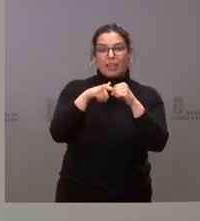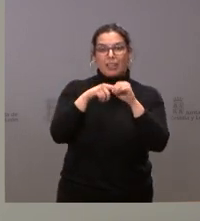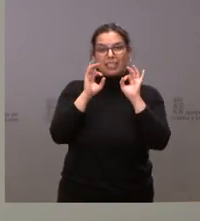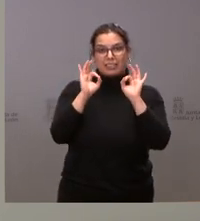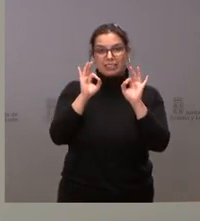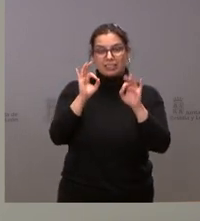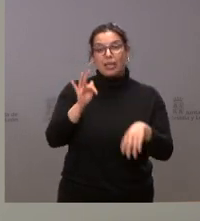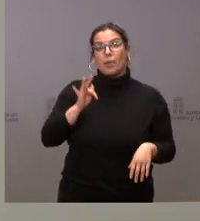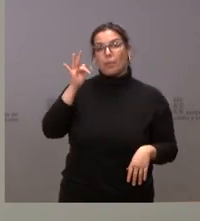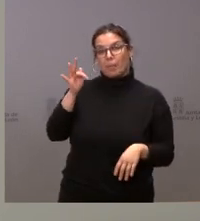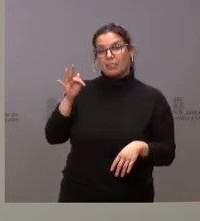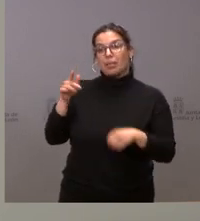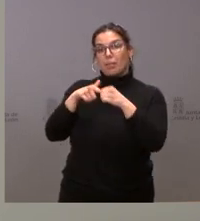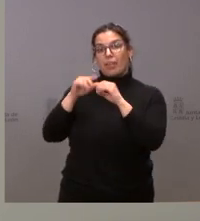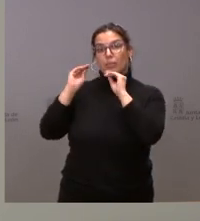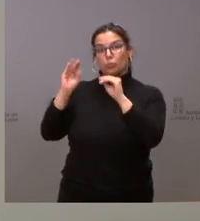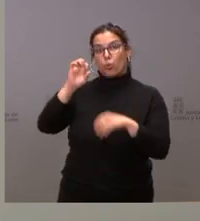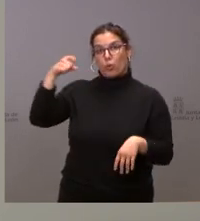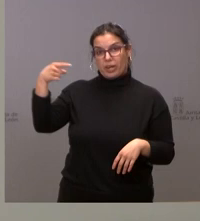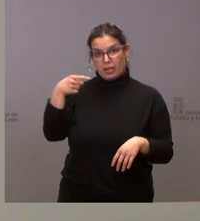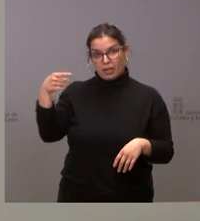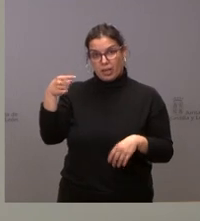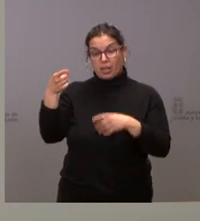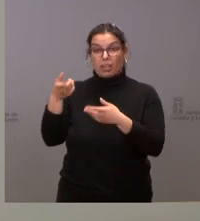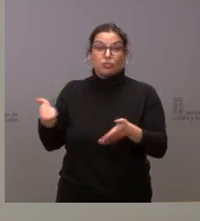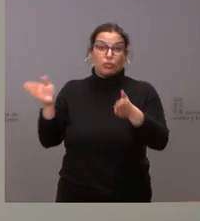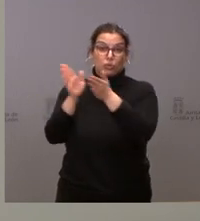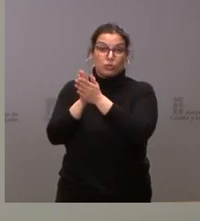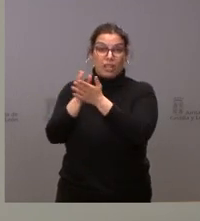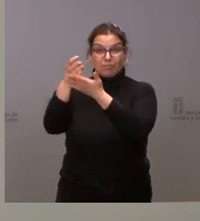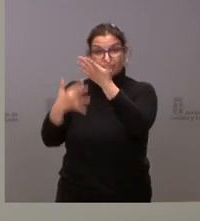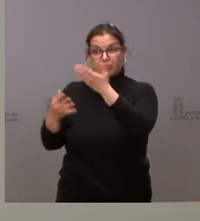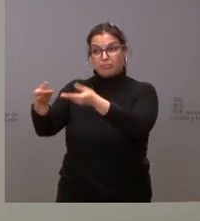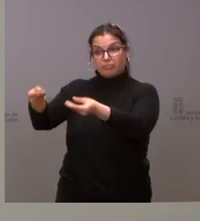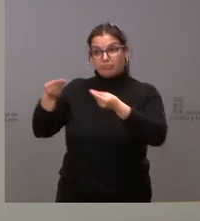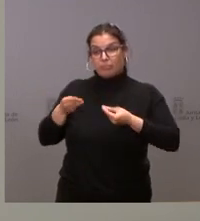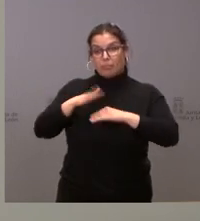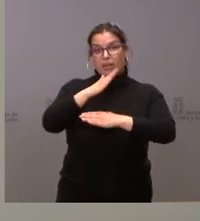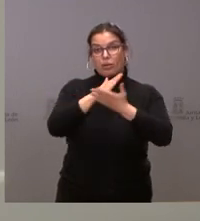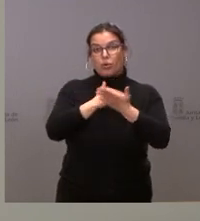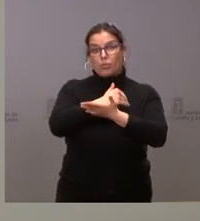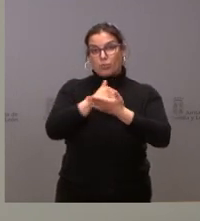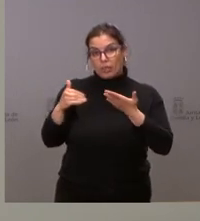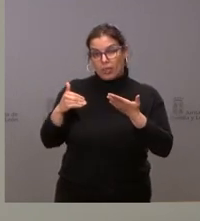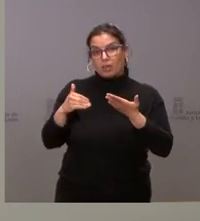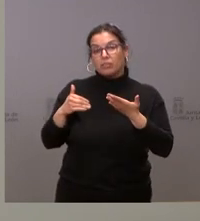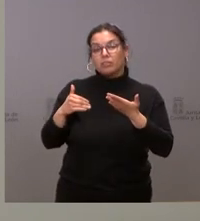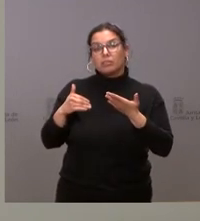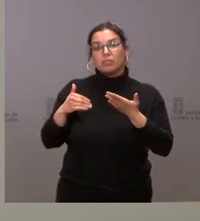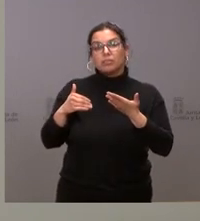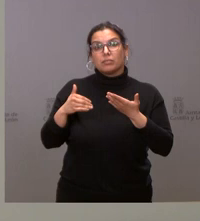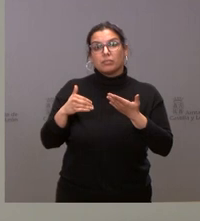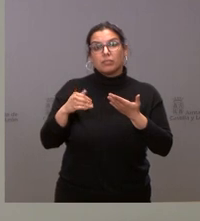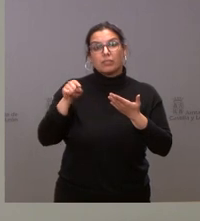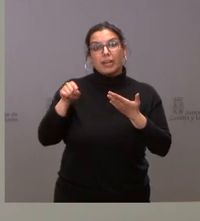de las ONGs, que como lo han ofrecido en conjunto estas ONGs para la comunidad autónoma y en el ámbito autonómico, pues